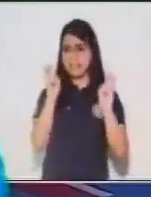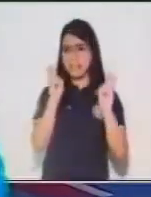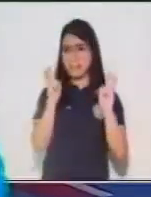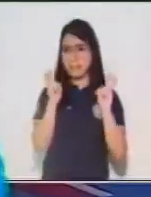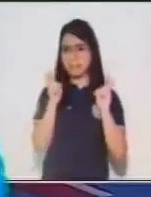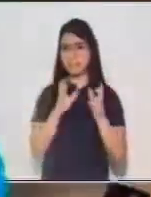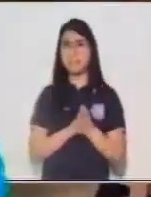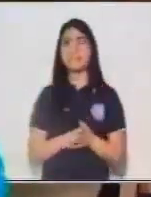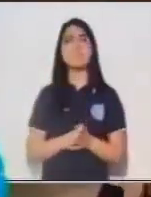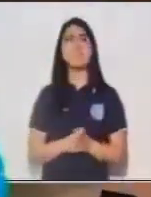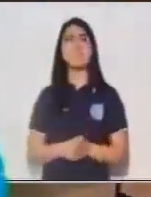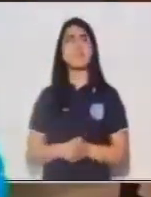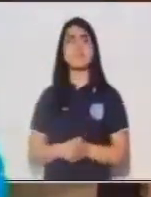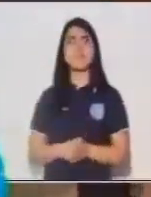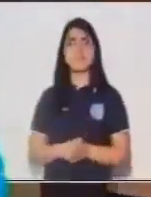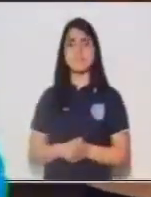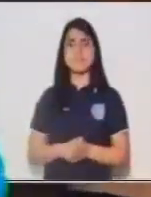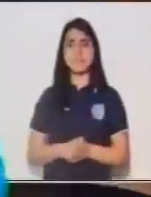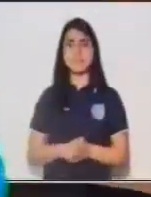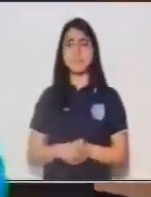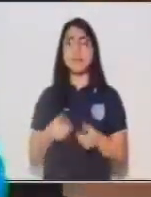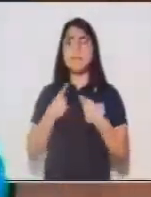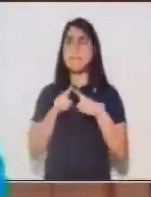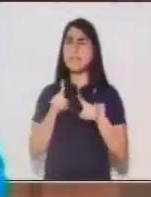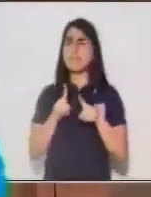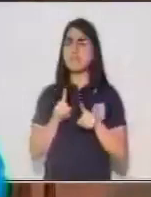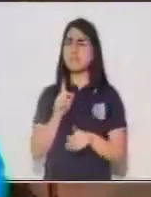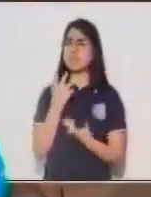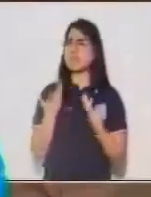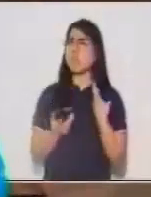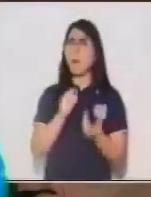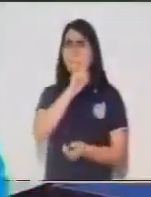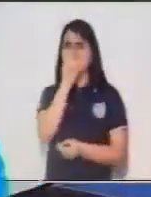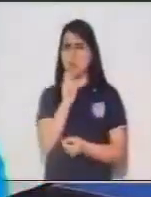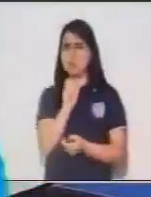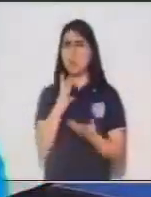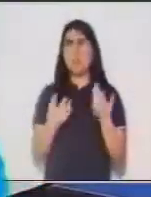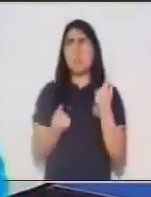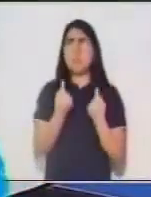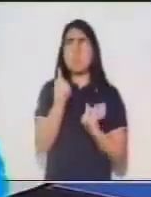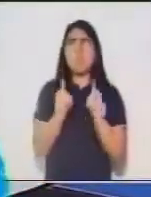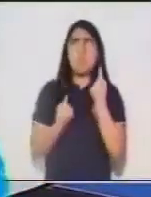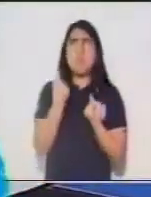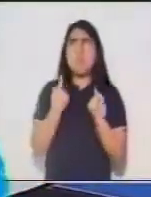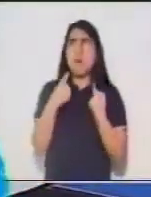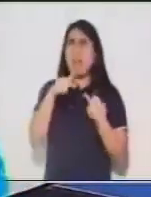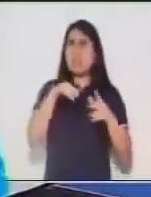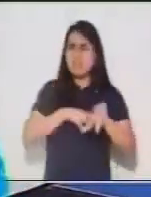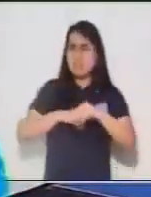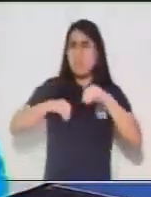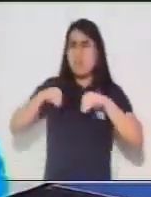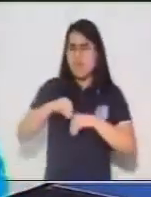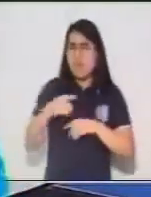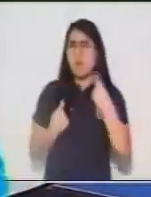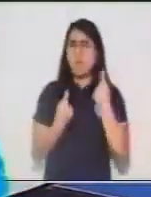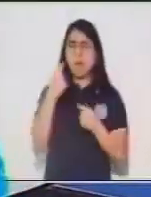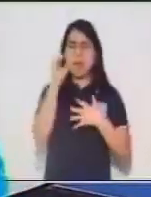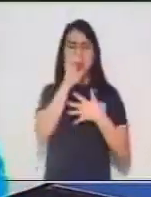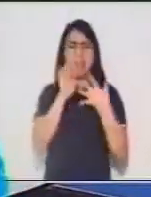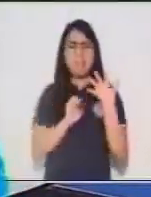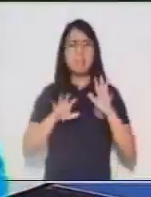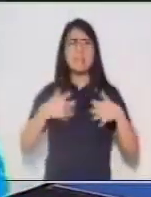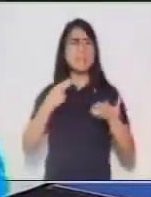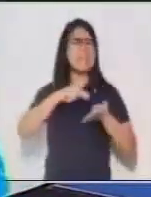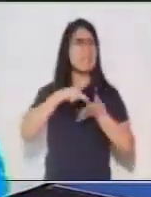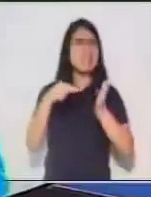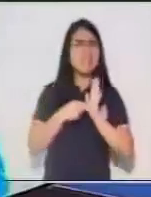análisis de oraciones. Pero ¿cuáles son estos modificadores, estos elementos? Cuando hablamos